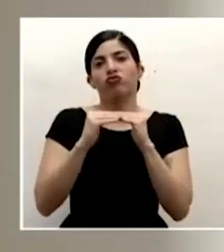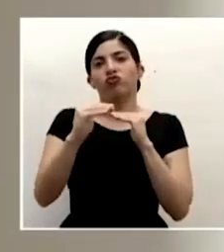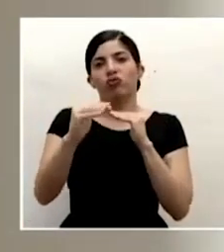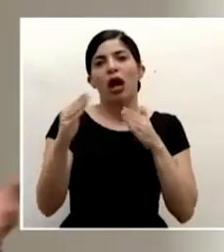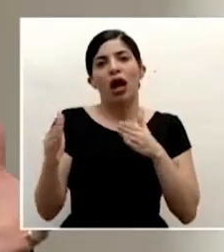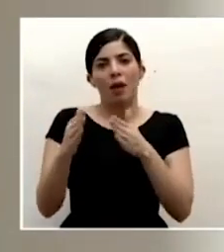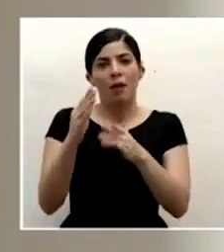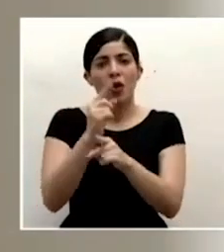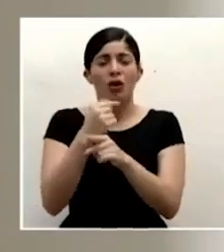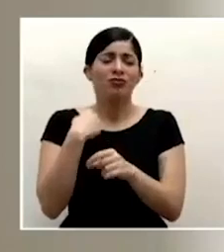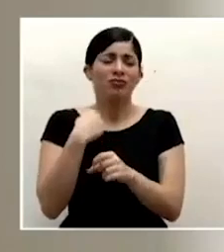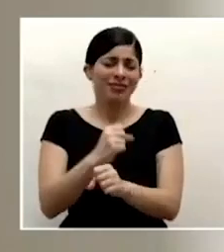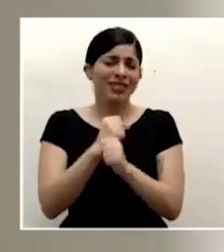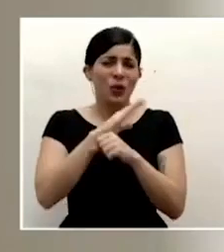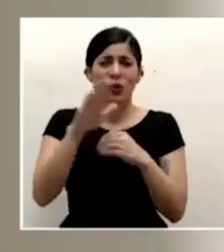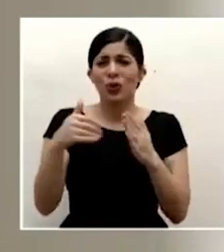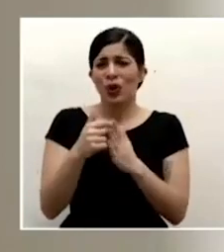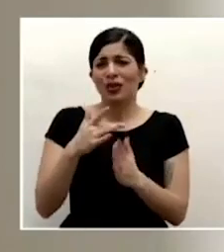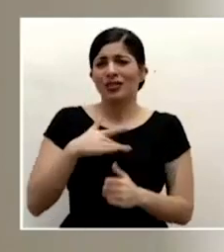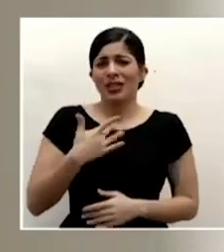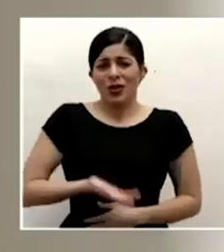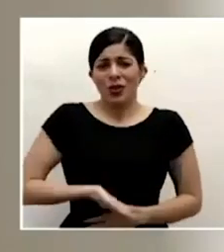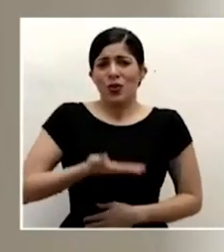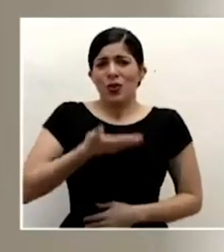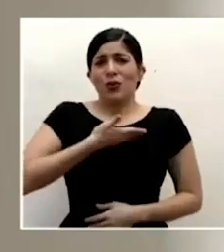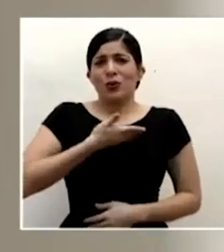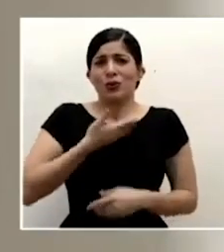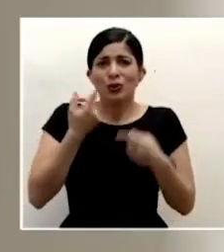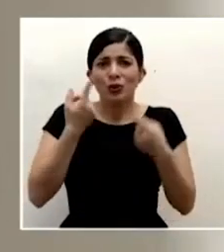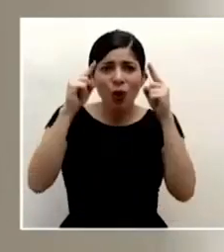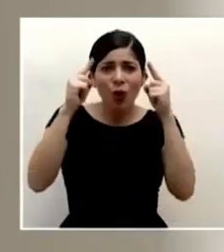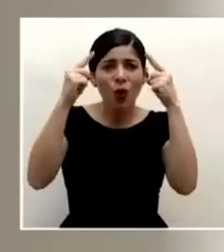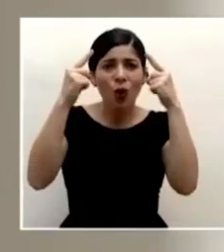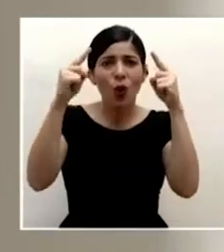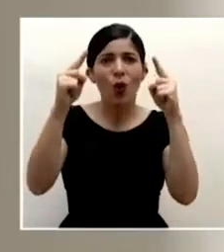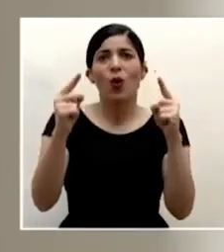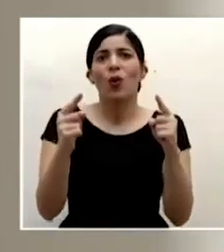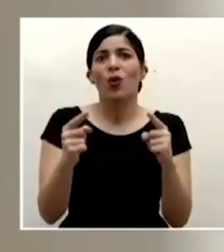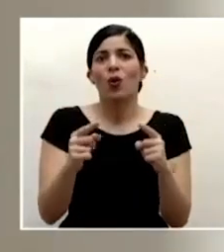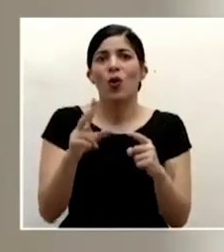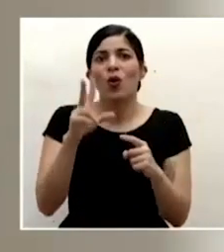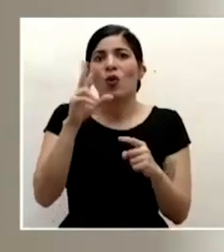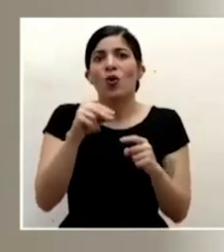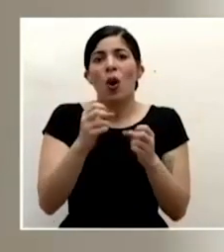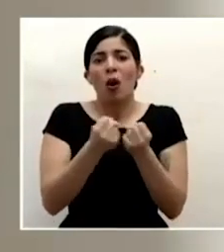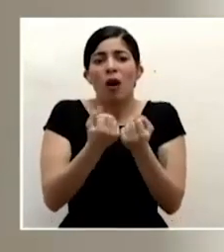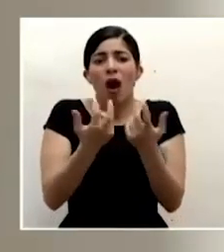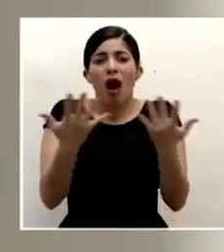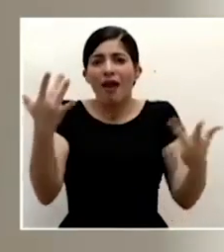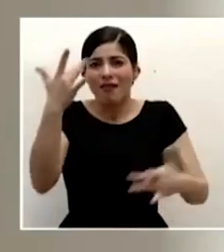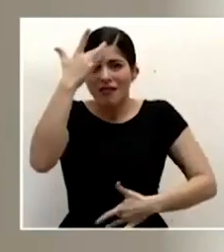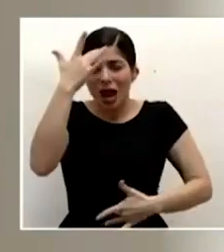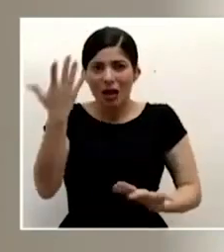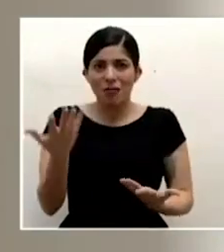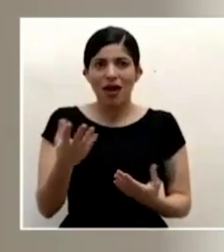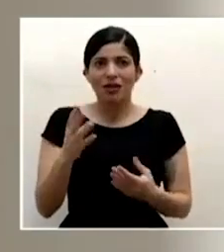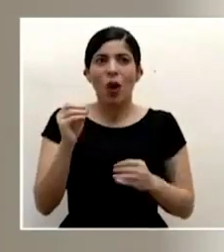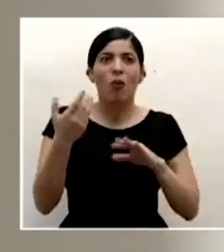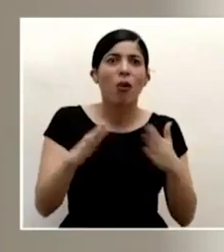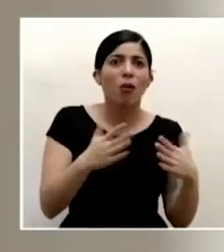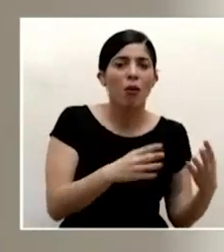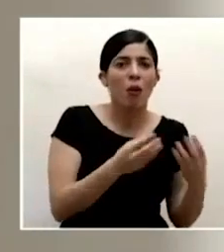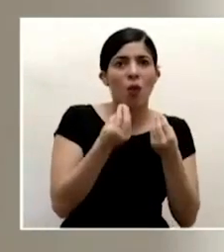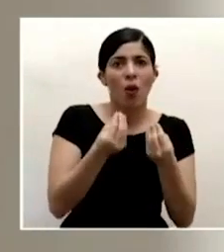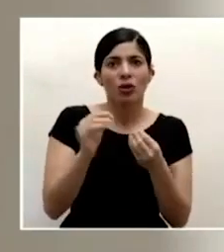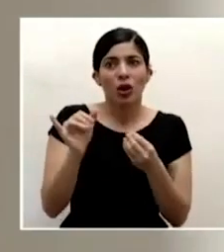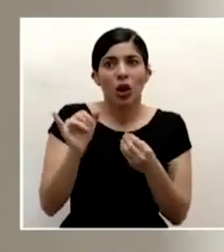orgullosos hasta cierto punto de que hemos logrado no tener un despeñadero de casos y eventualmente fallecimientos como lo han tenido otros países